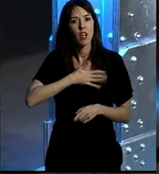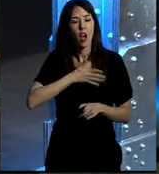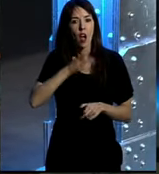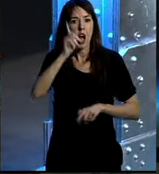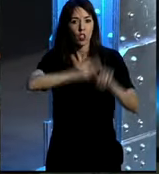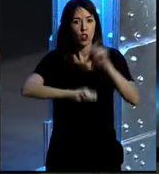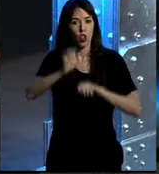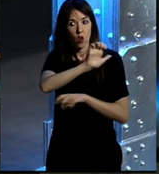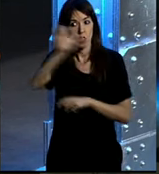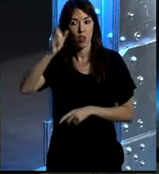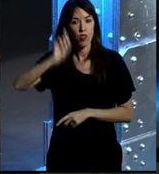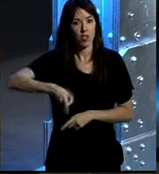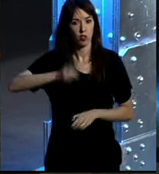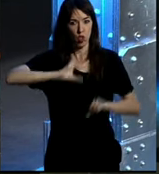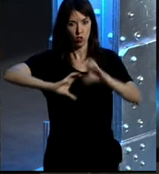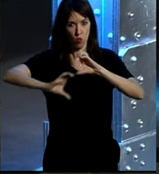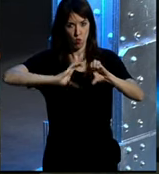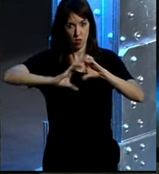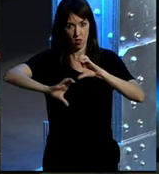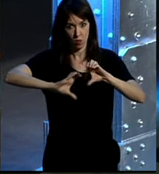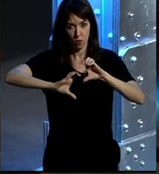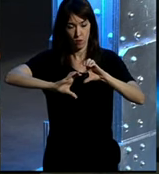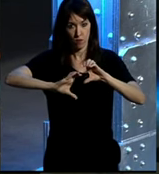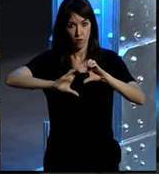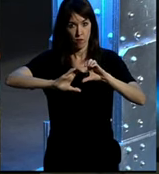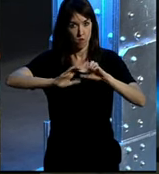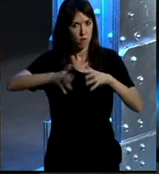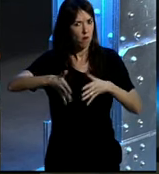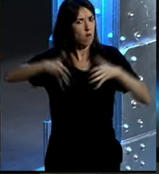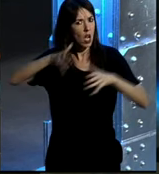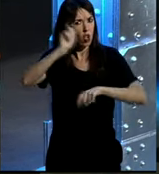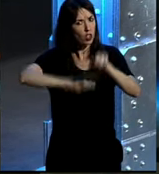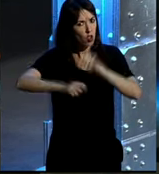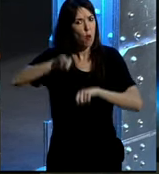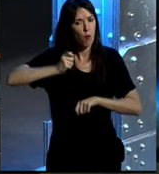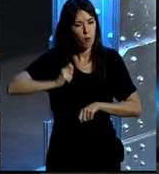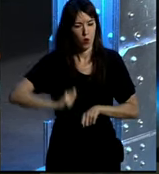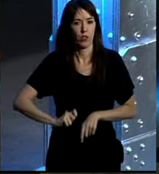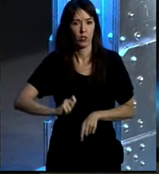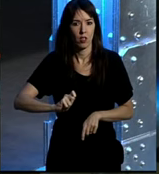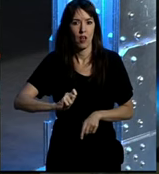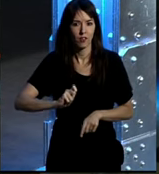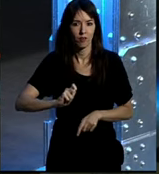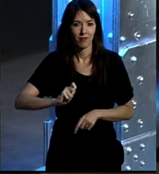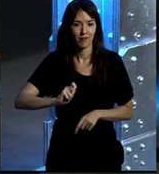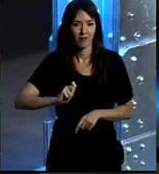Europea de Directores de Comunicación, la mayor asociación profesional del